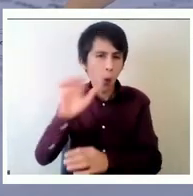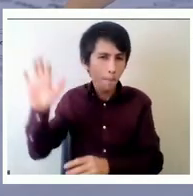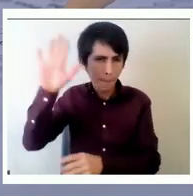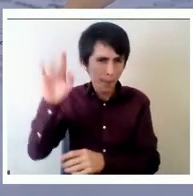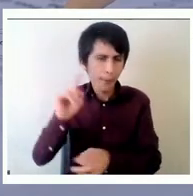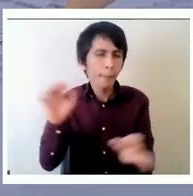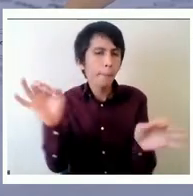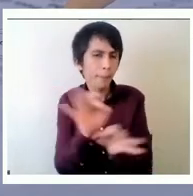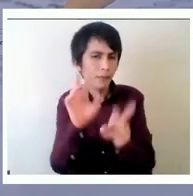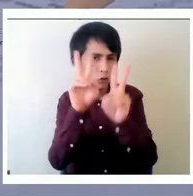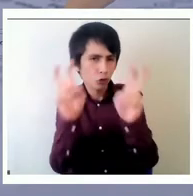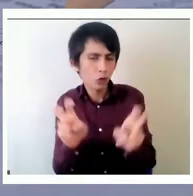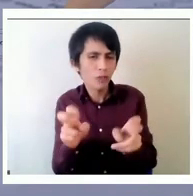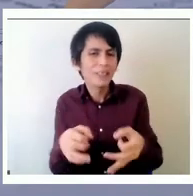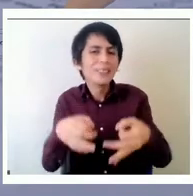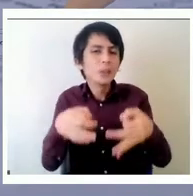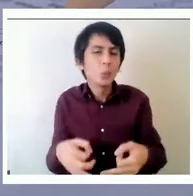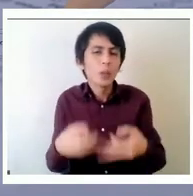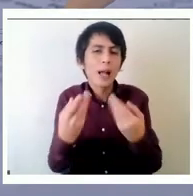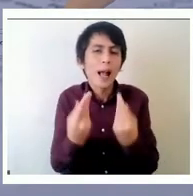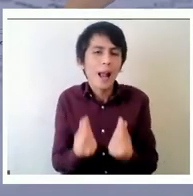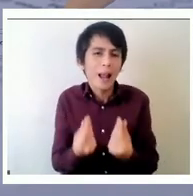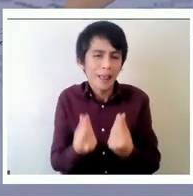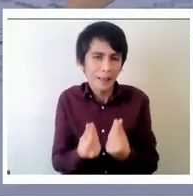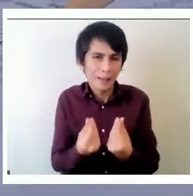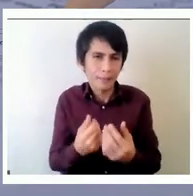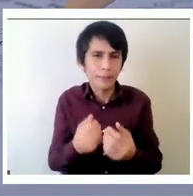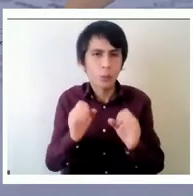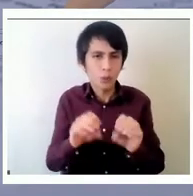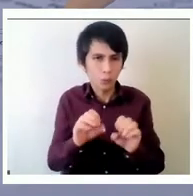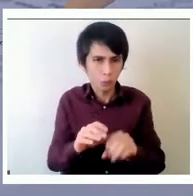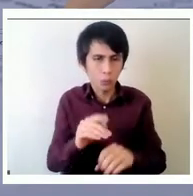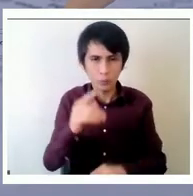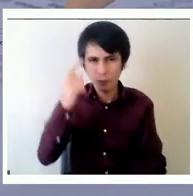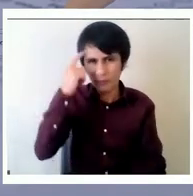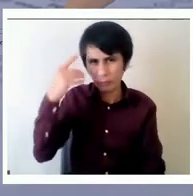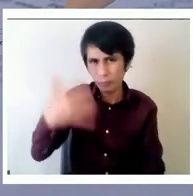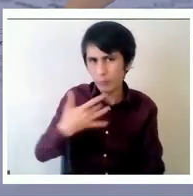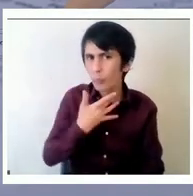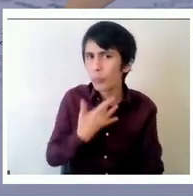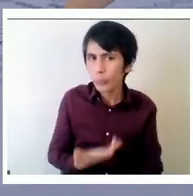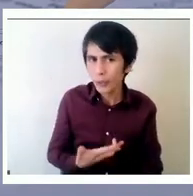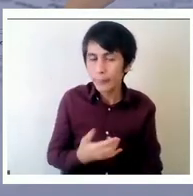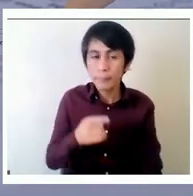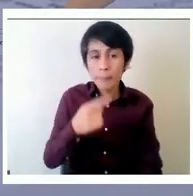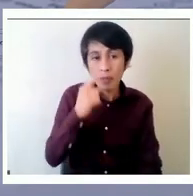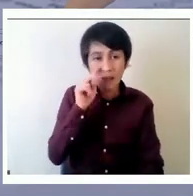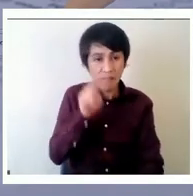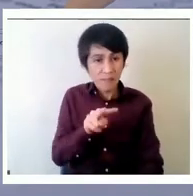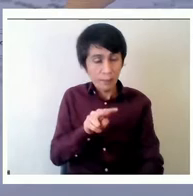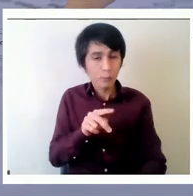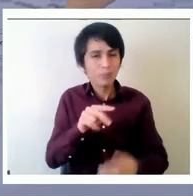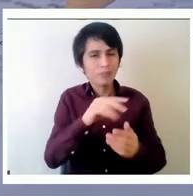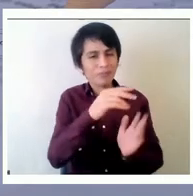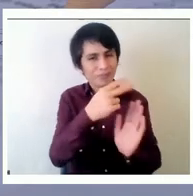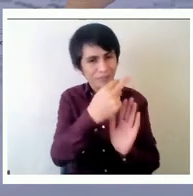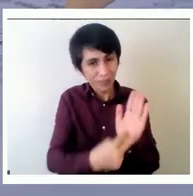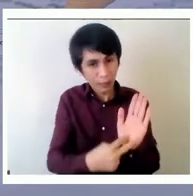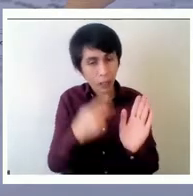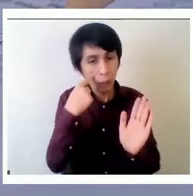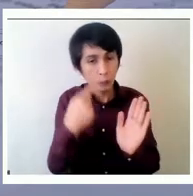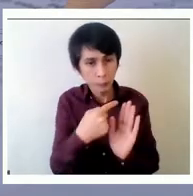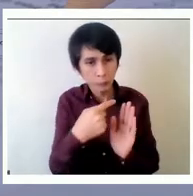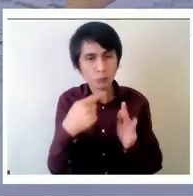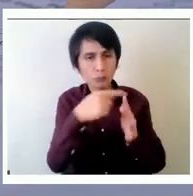porque creemos que es importante y dentro de este texto podemos ver algunos puntos que